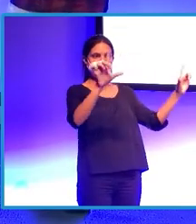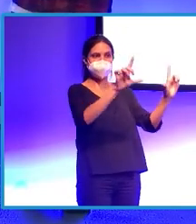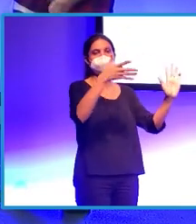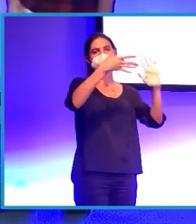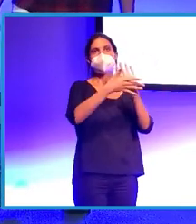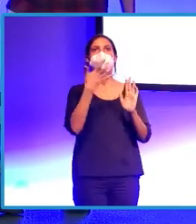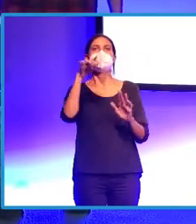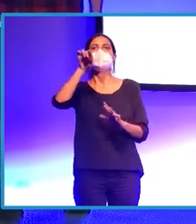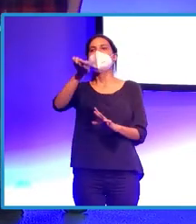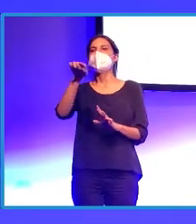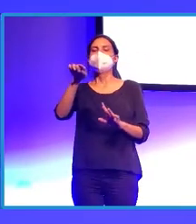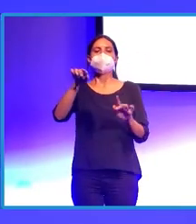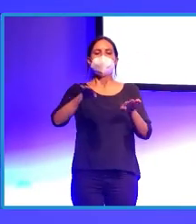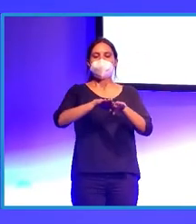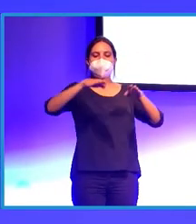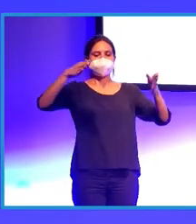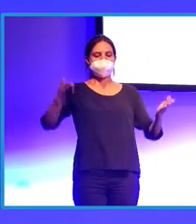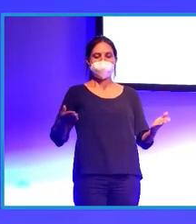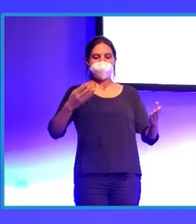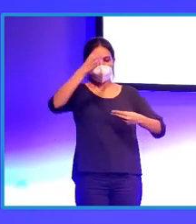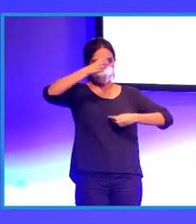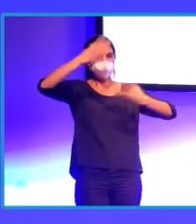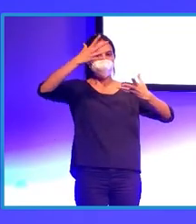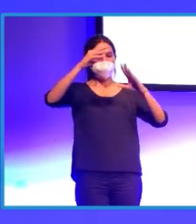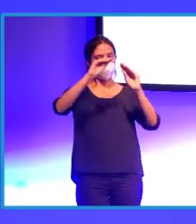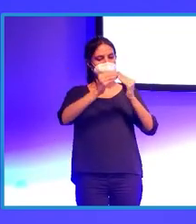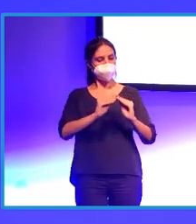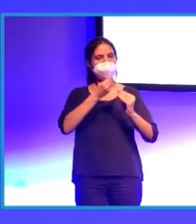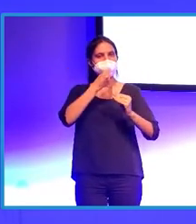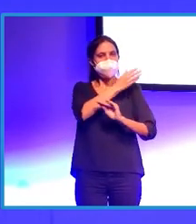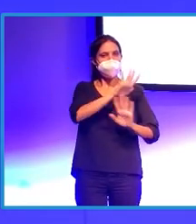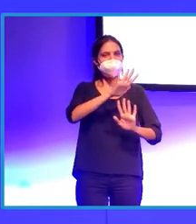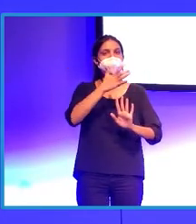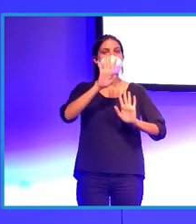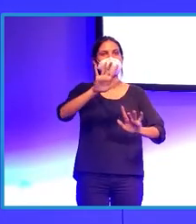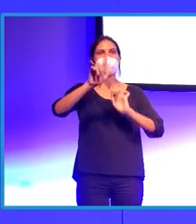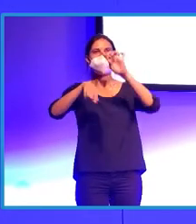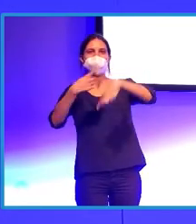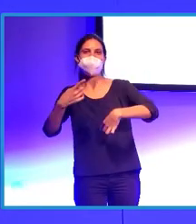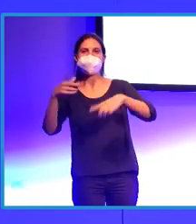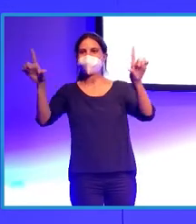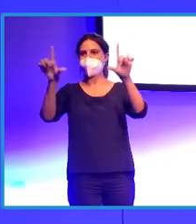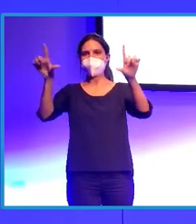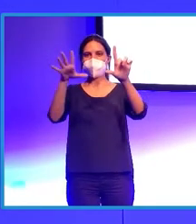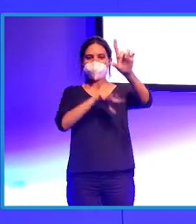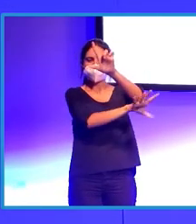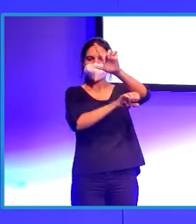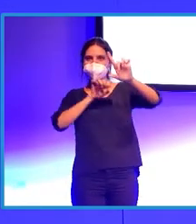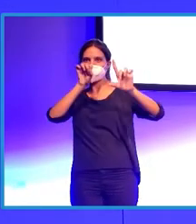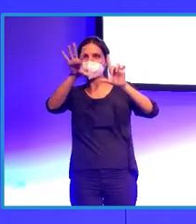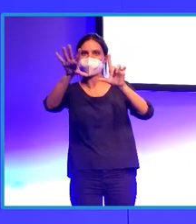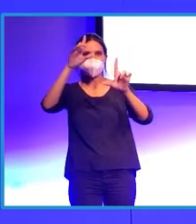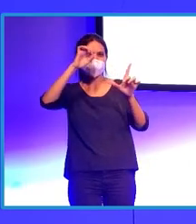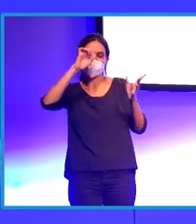mejor escenario virtual si después no lo sabes aplicar en televisión. Correcto. O sea, no es